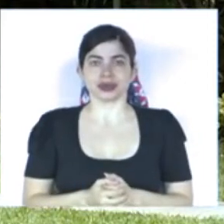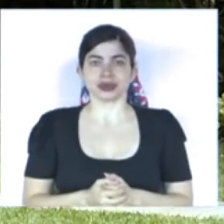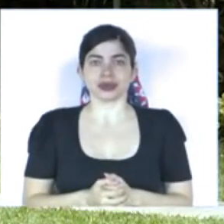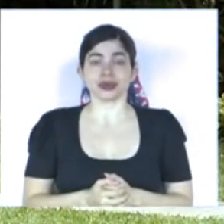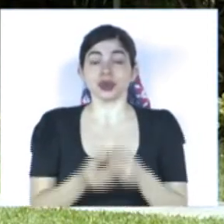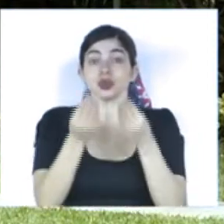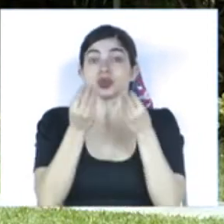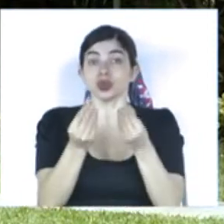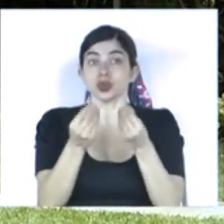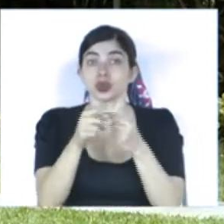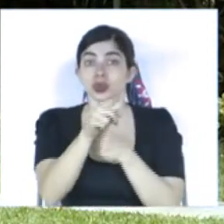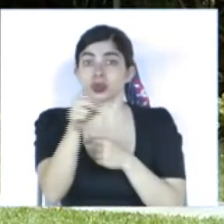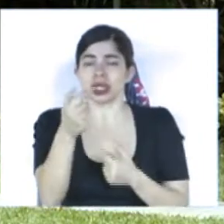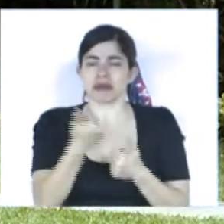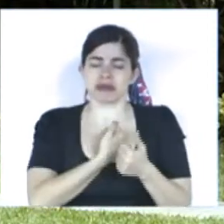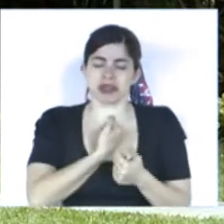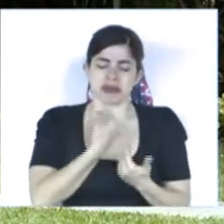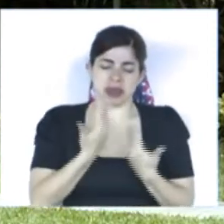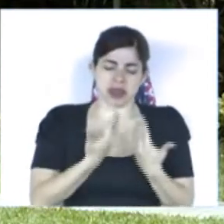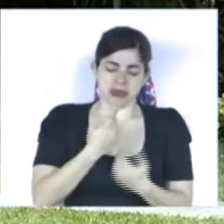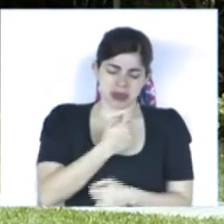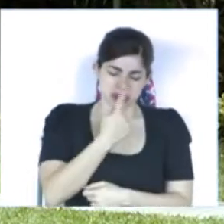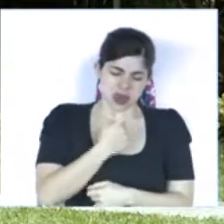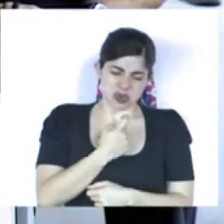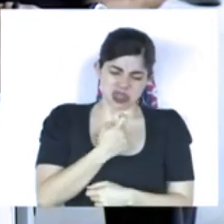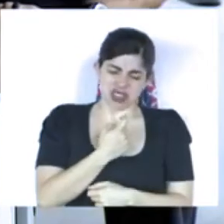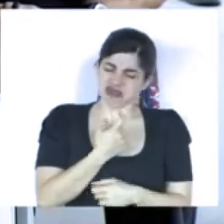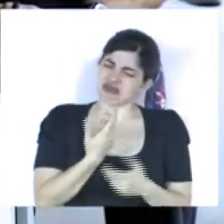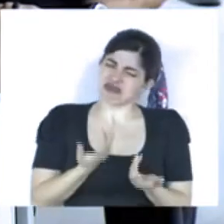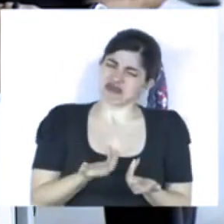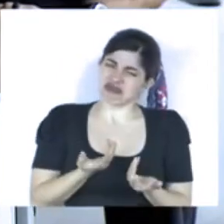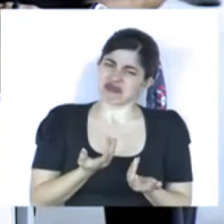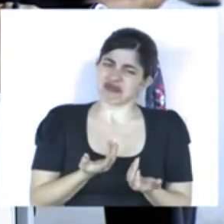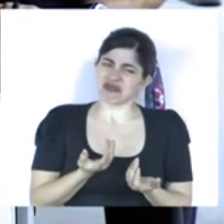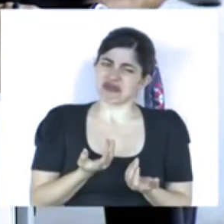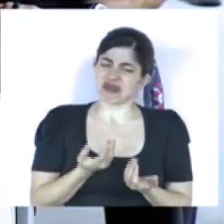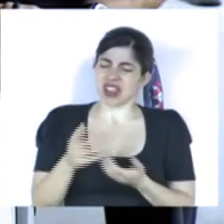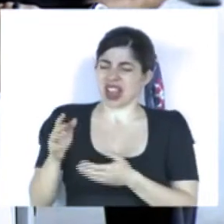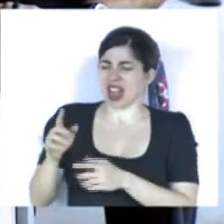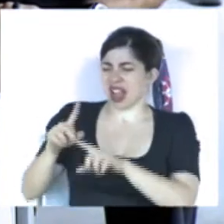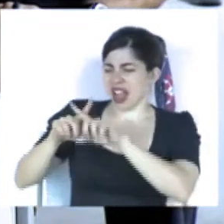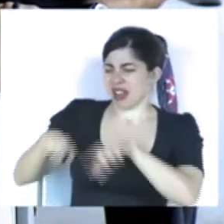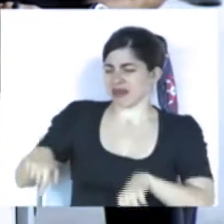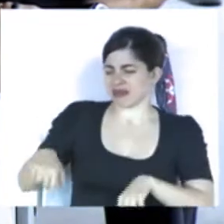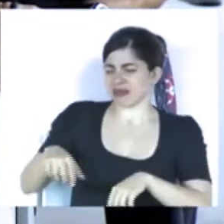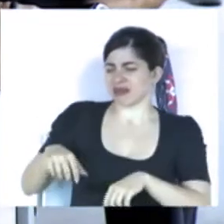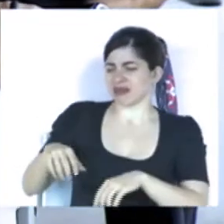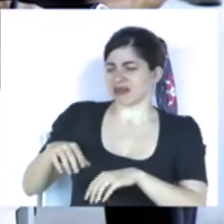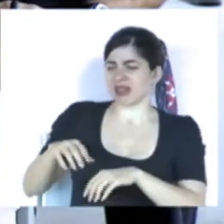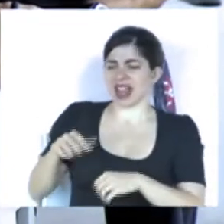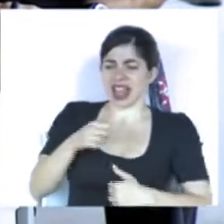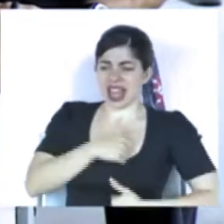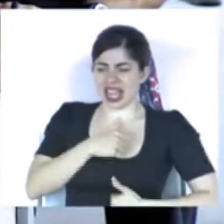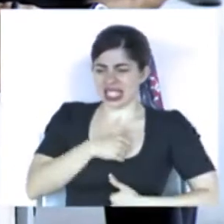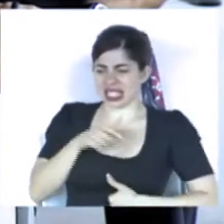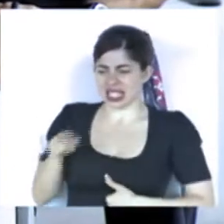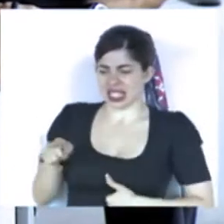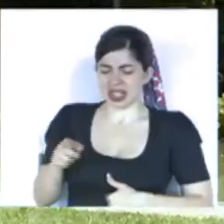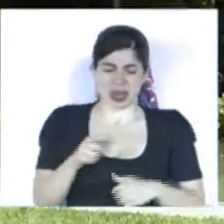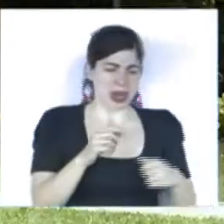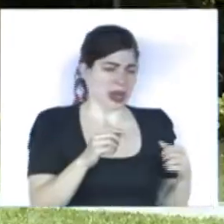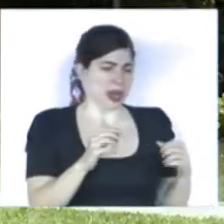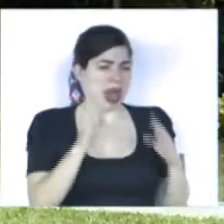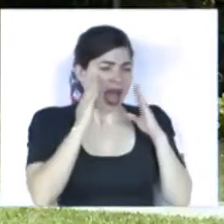Muchos de ustedes se preguntarán hoy qué tiene que ver la abolición del ejército con la tensión de las